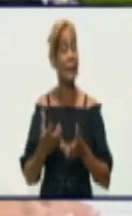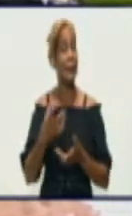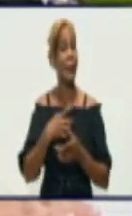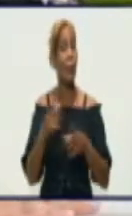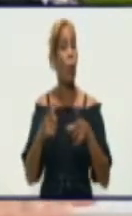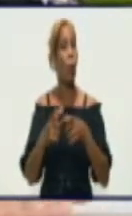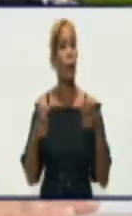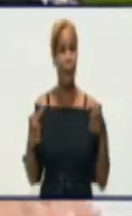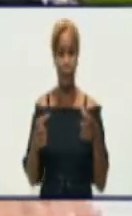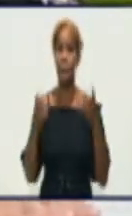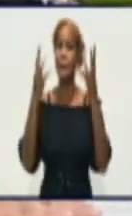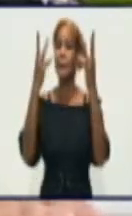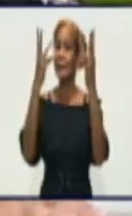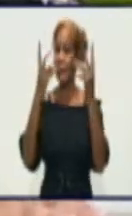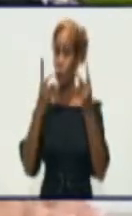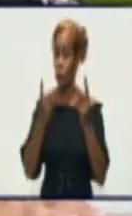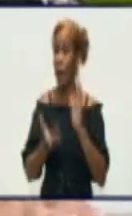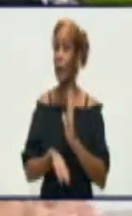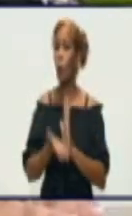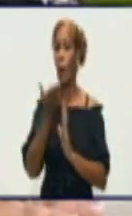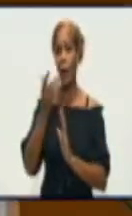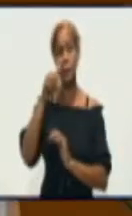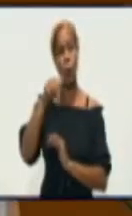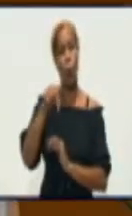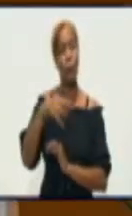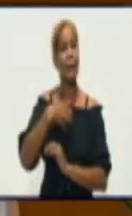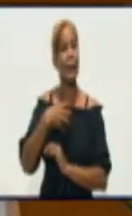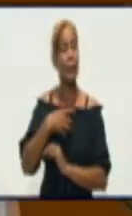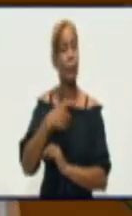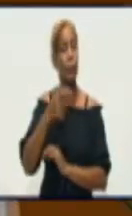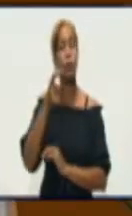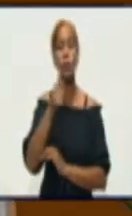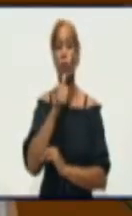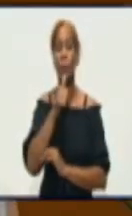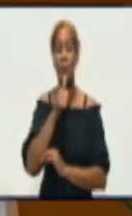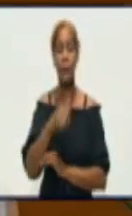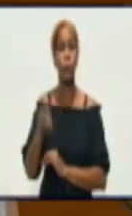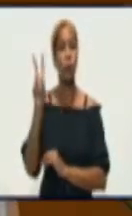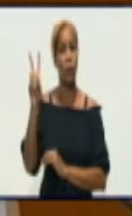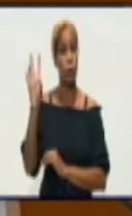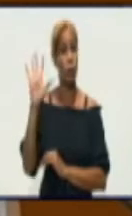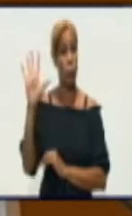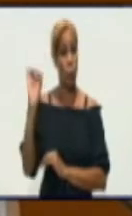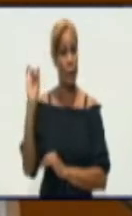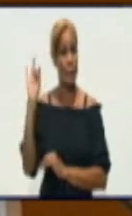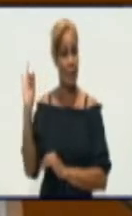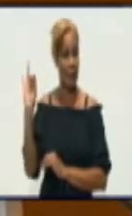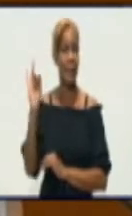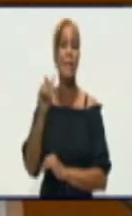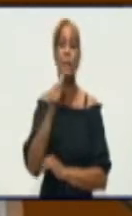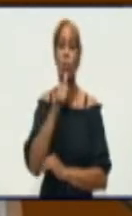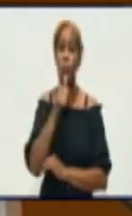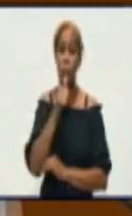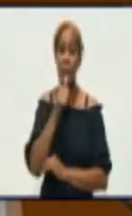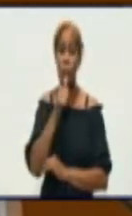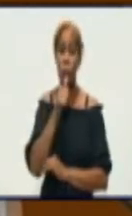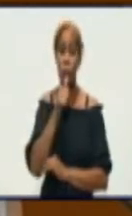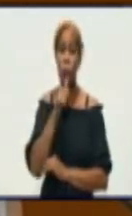reportes. Hoy tenemos una cifra de sospechosos de 257 sospechosos. De los